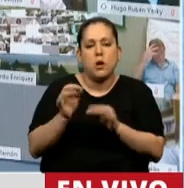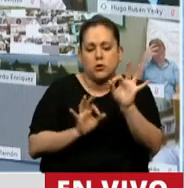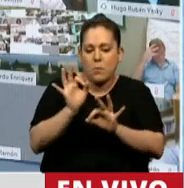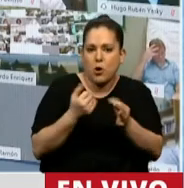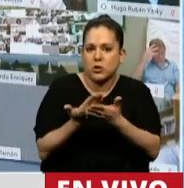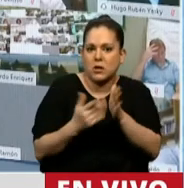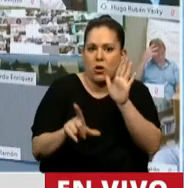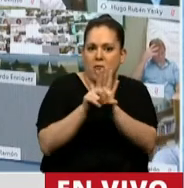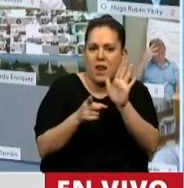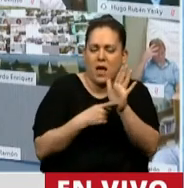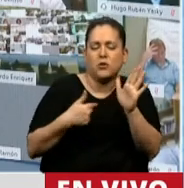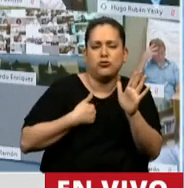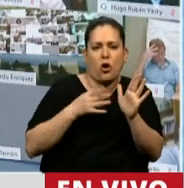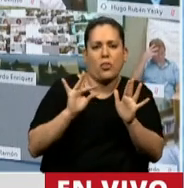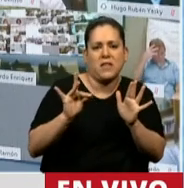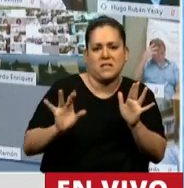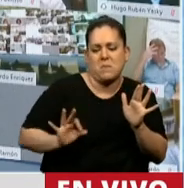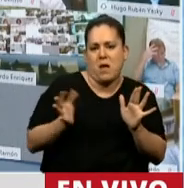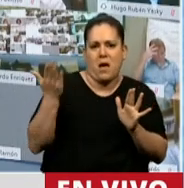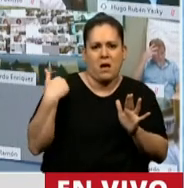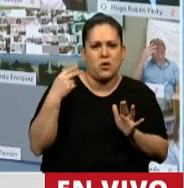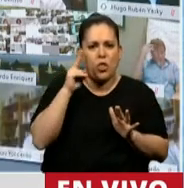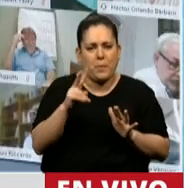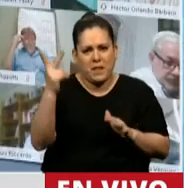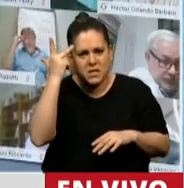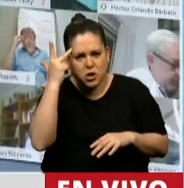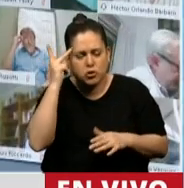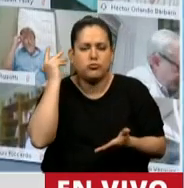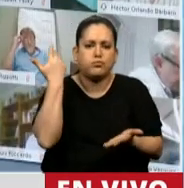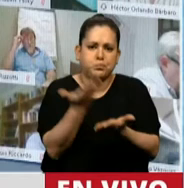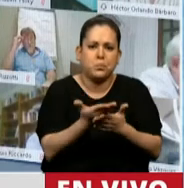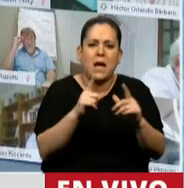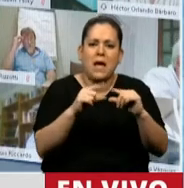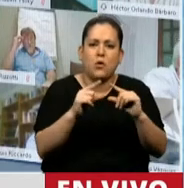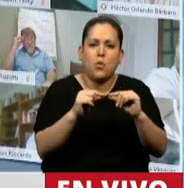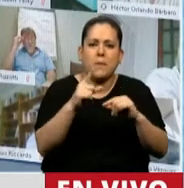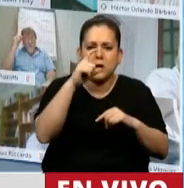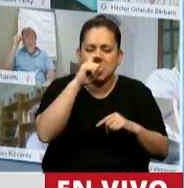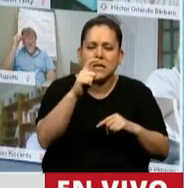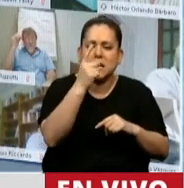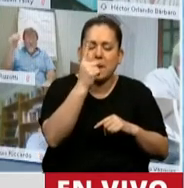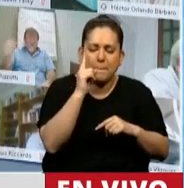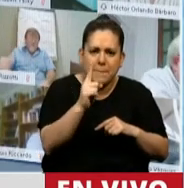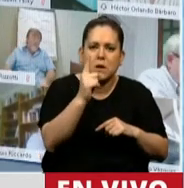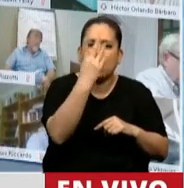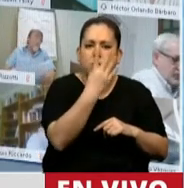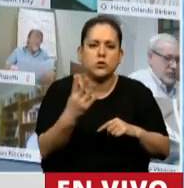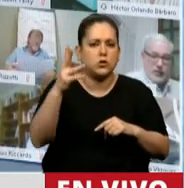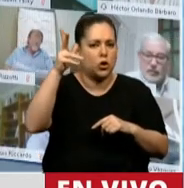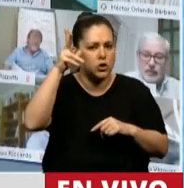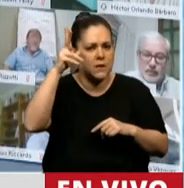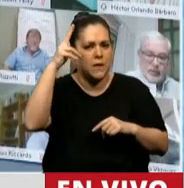ley que yo presenté en diciembre del 2018 que tiene el expediente 7.489